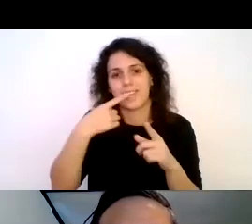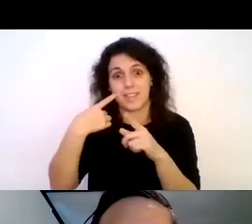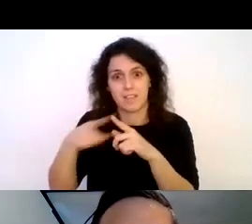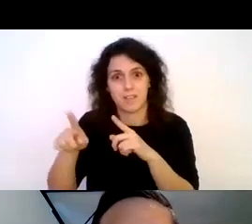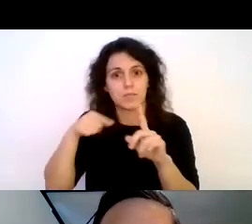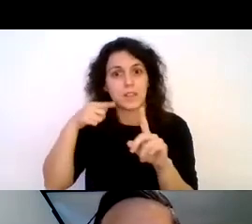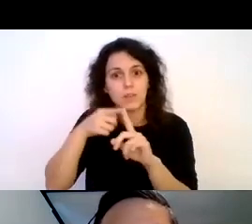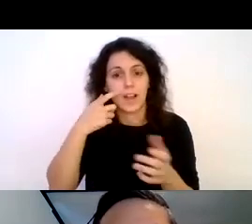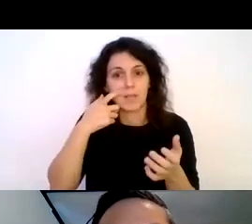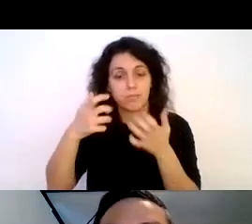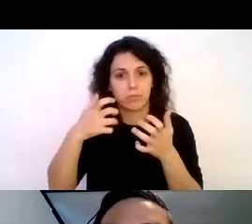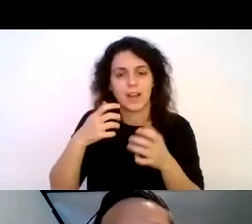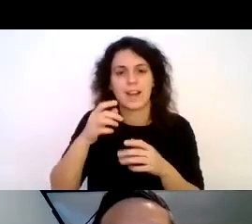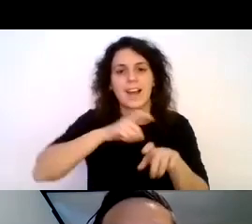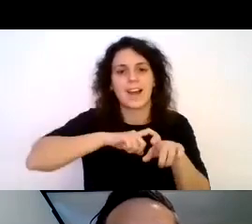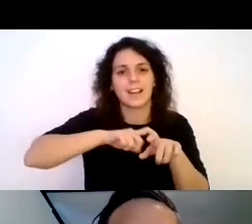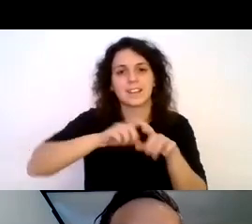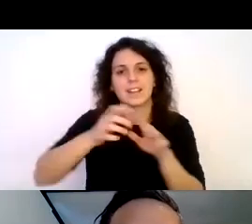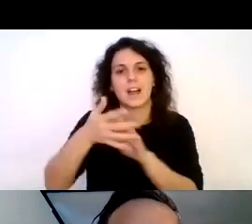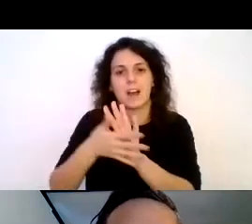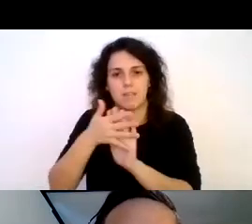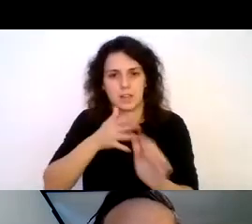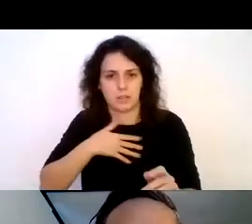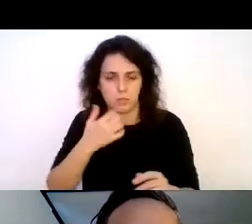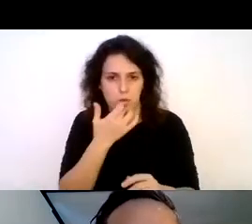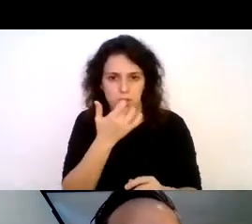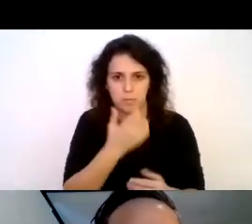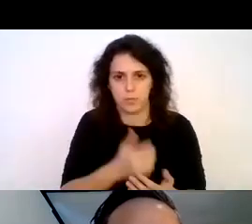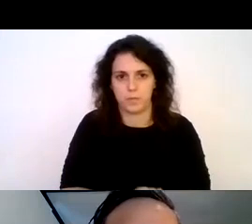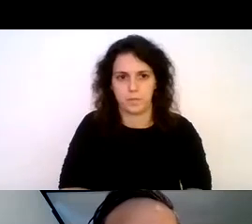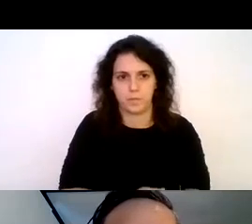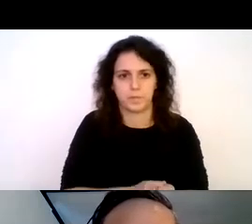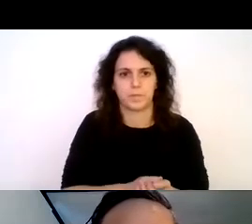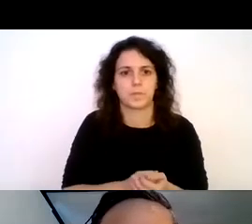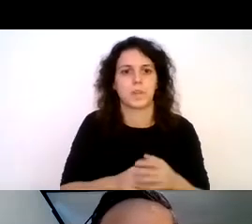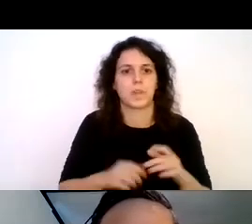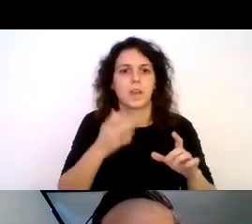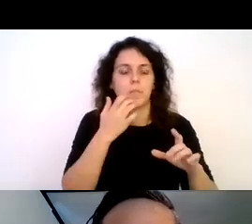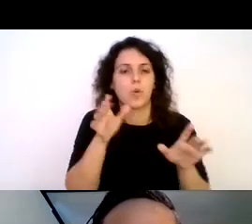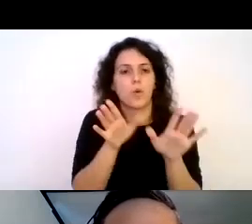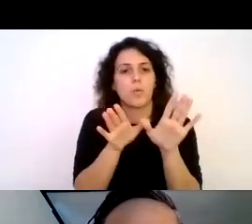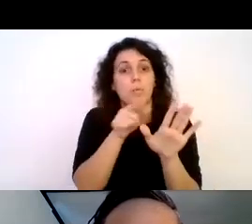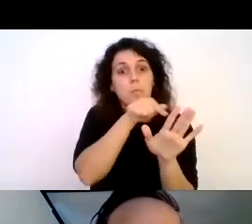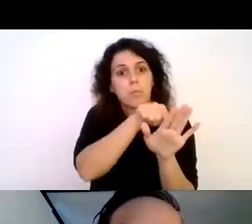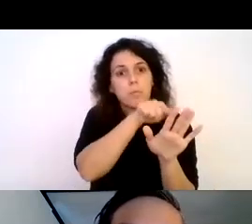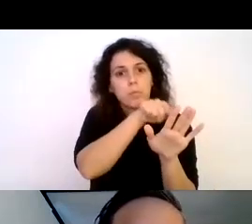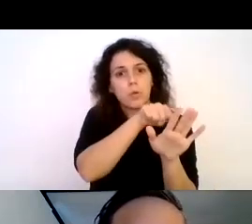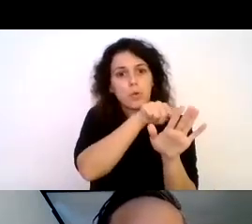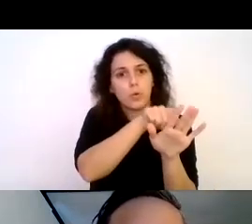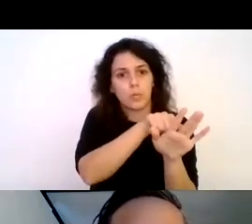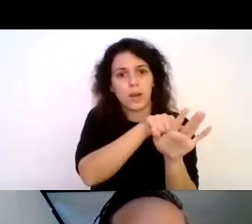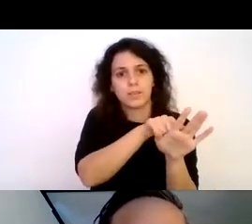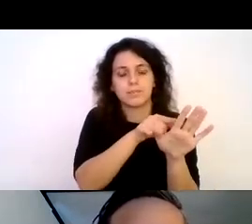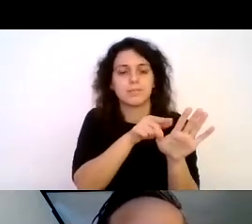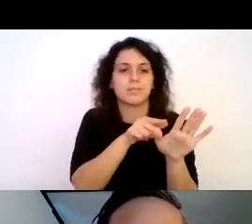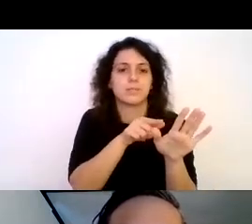aquellas características de las cuales se quiere hablar como por ejemplo las plumas de la cara de la gaviota Cahuil porque cambian en la